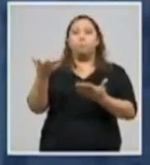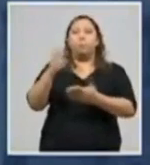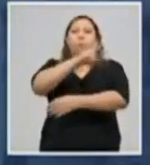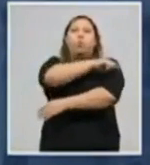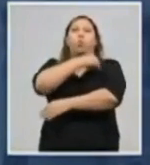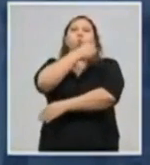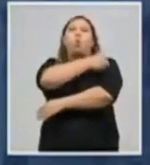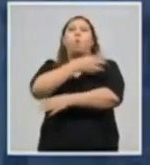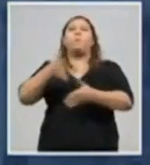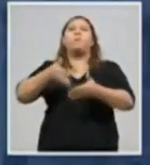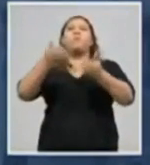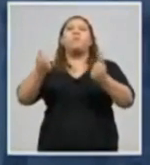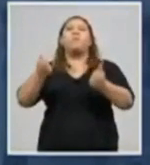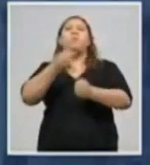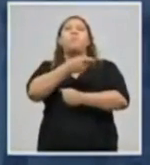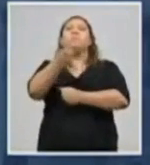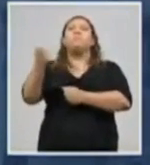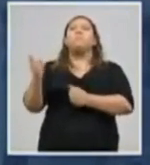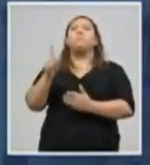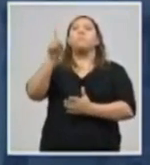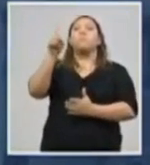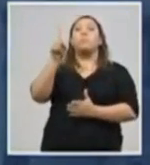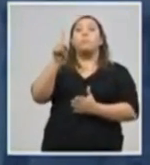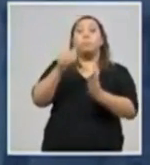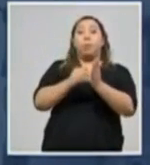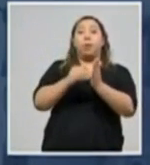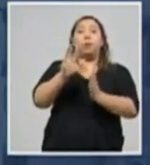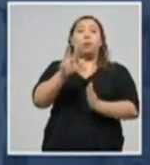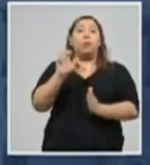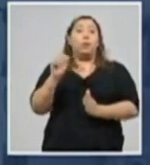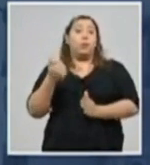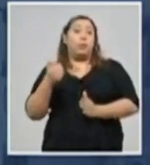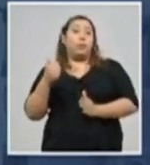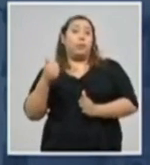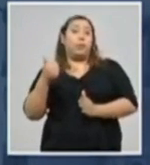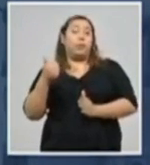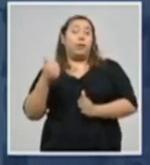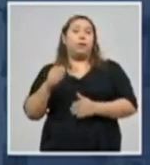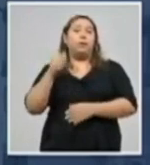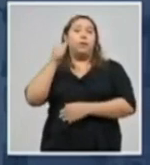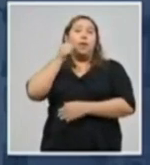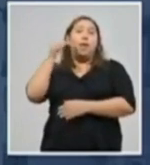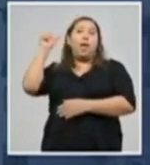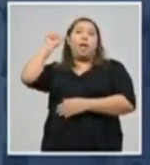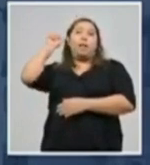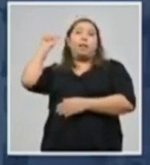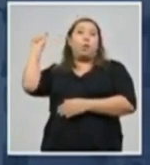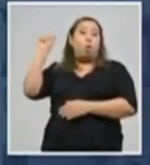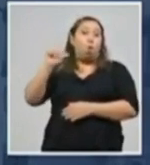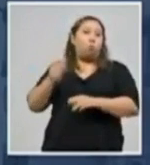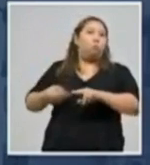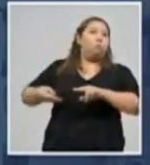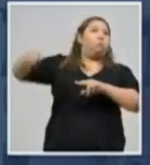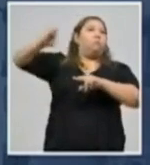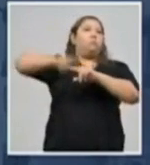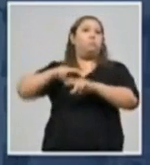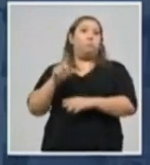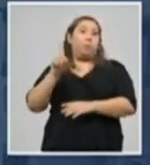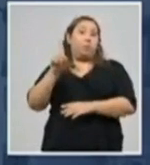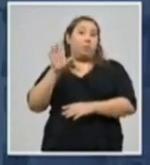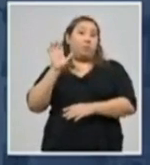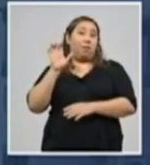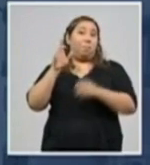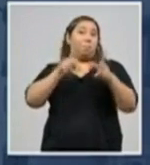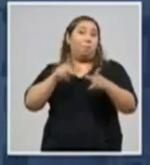1.310 personas hospitalizadas. De ayer a hoy ha aumentado más de 100. Más de 100 personas